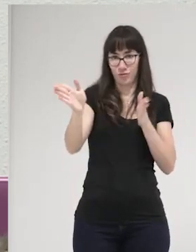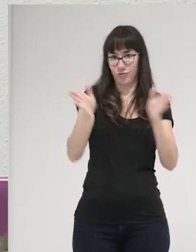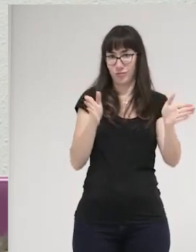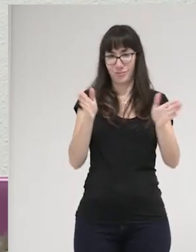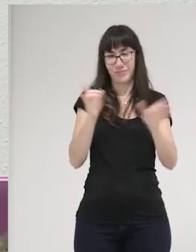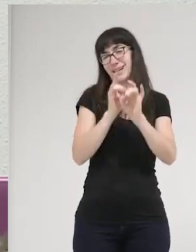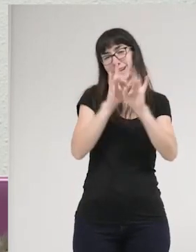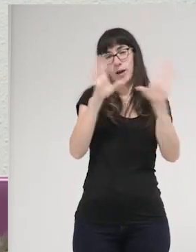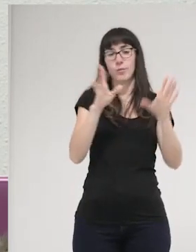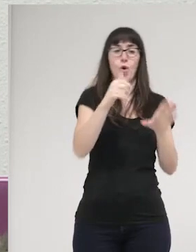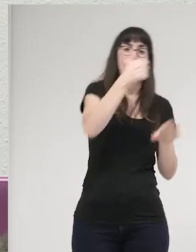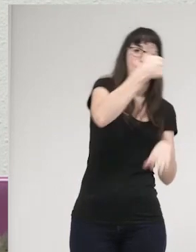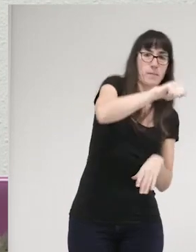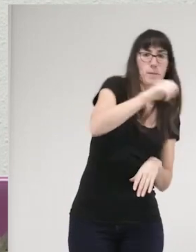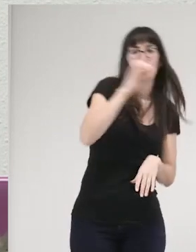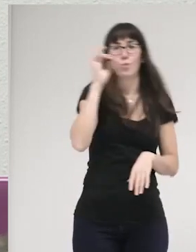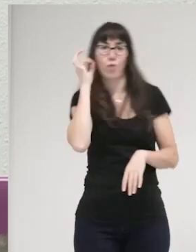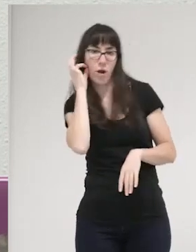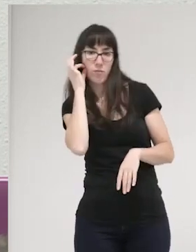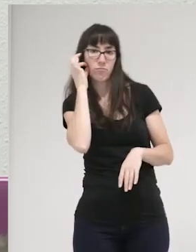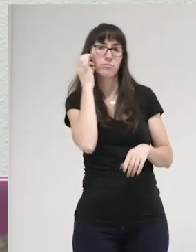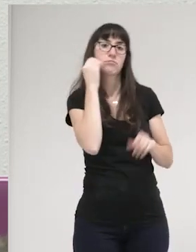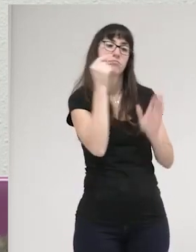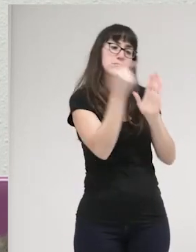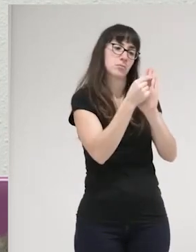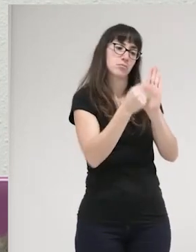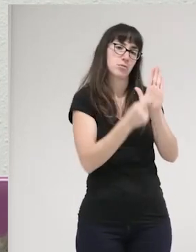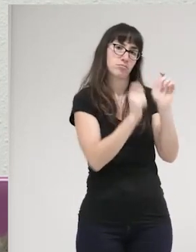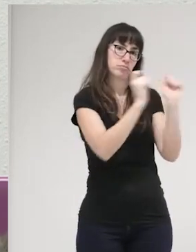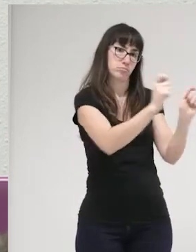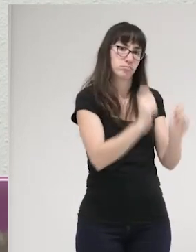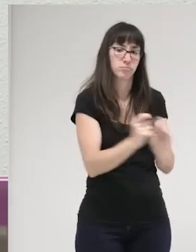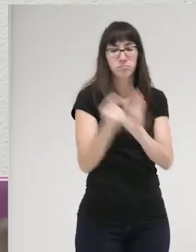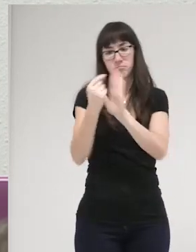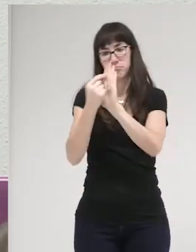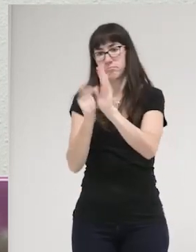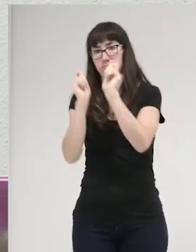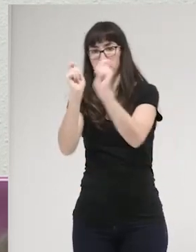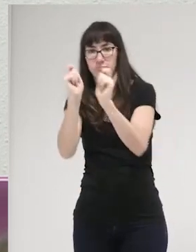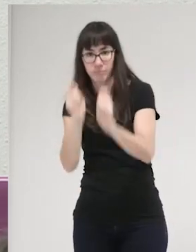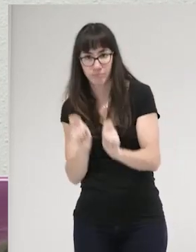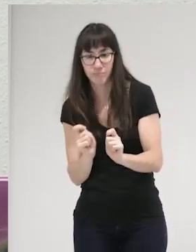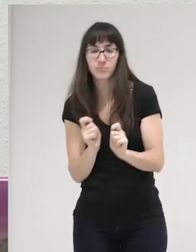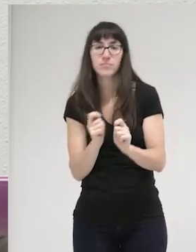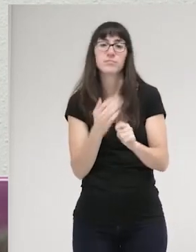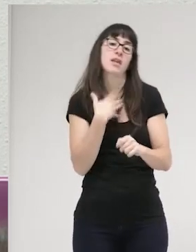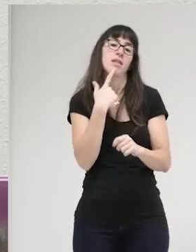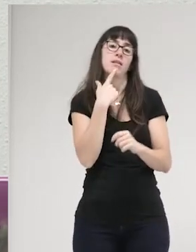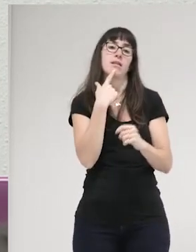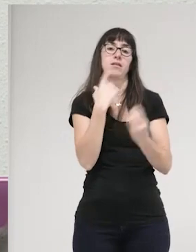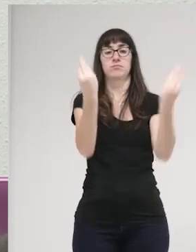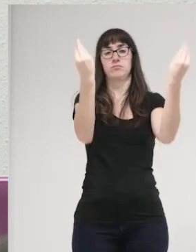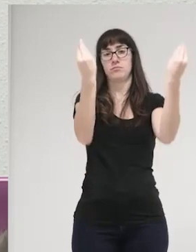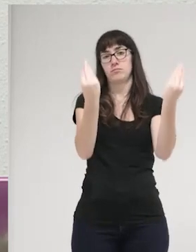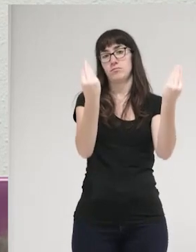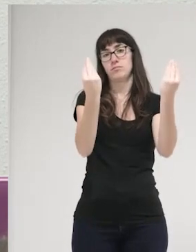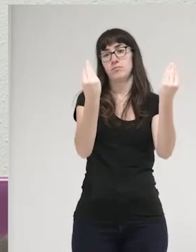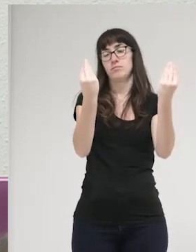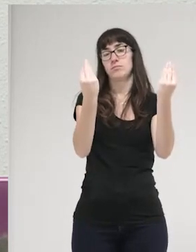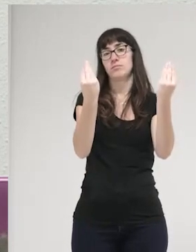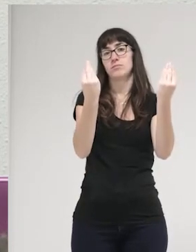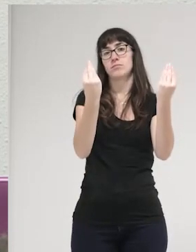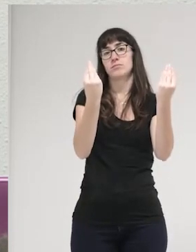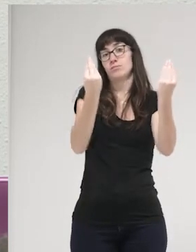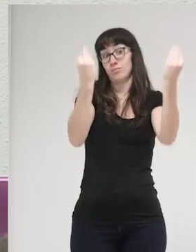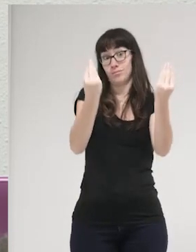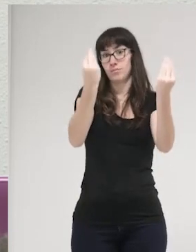hombre y mujer con una serie de atribuciones sería de alguna forma unos sujetos reproduciría la idea de los sujetos